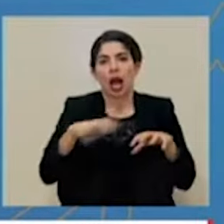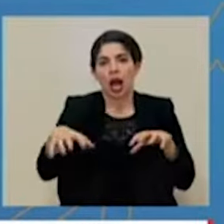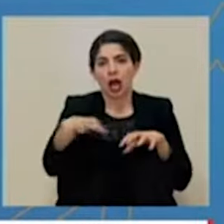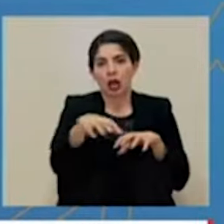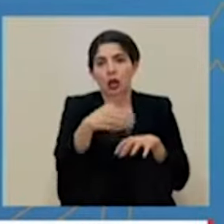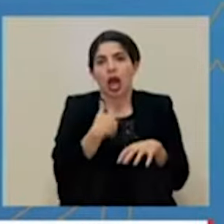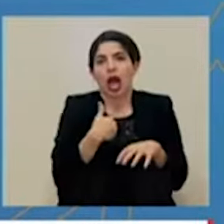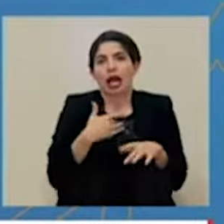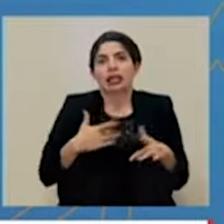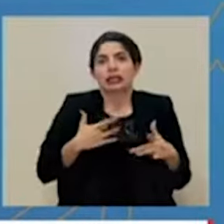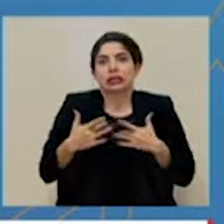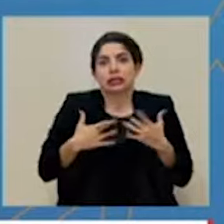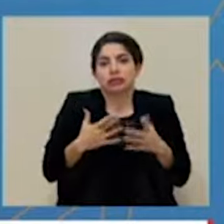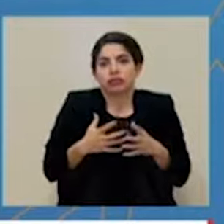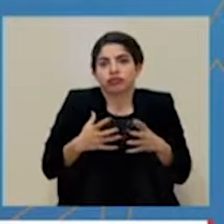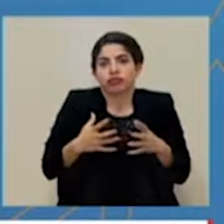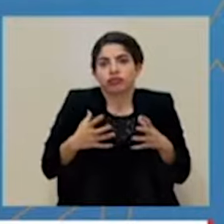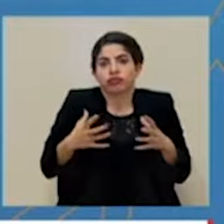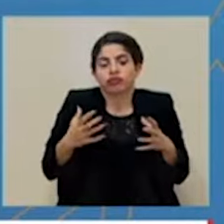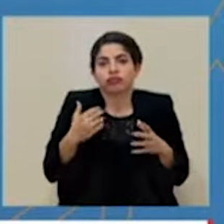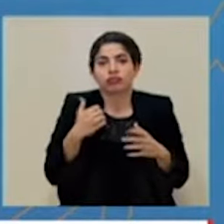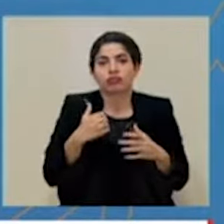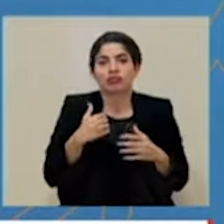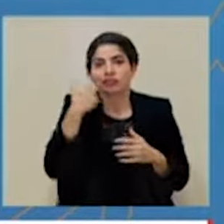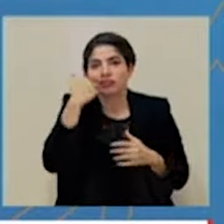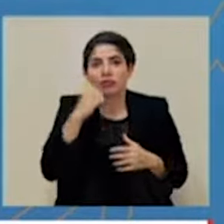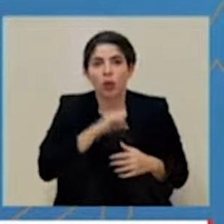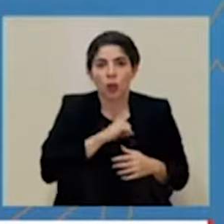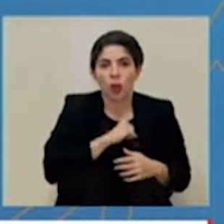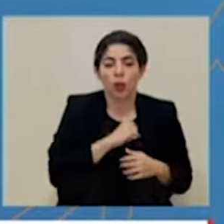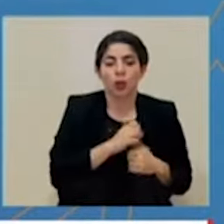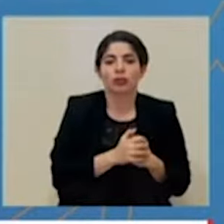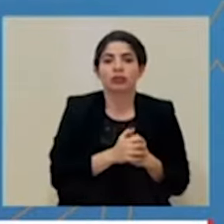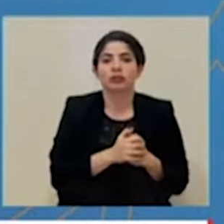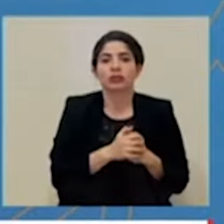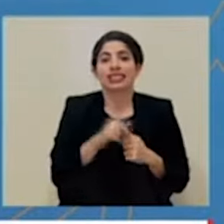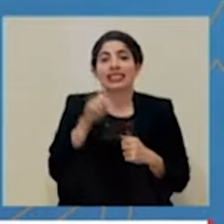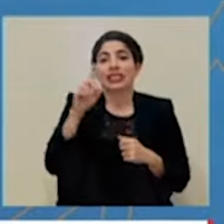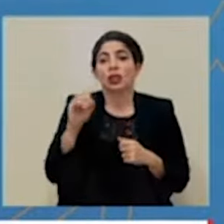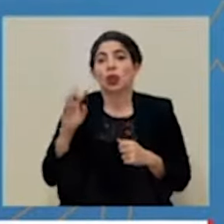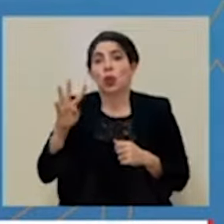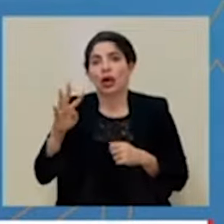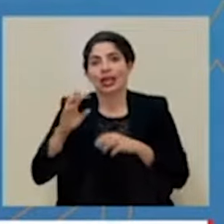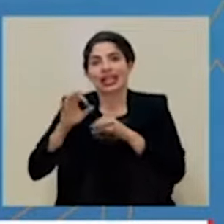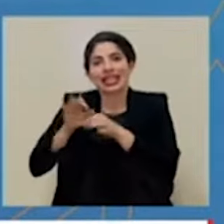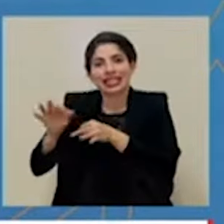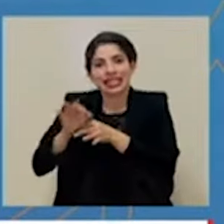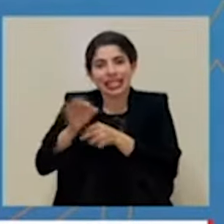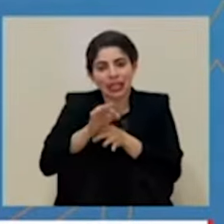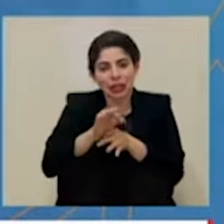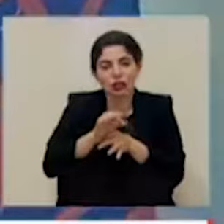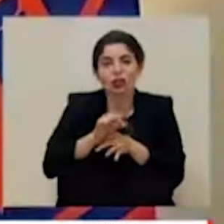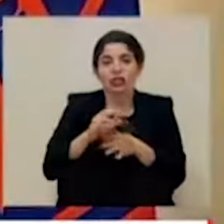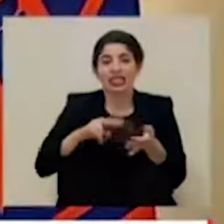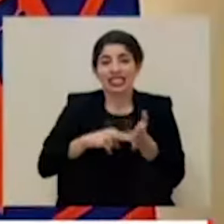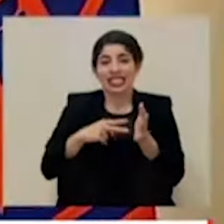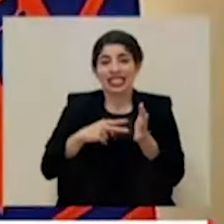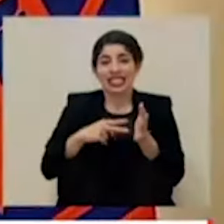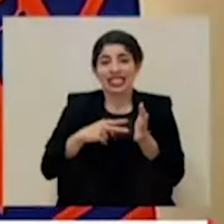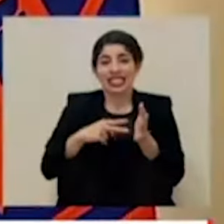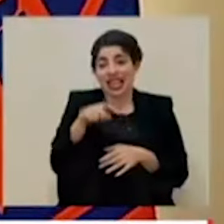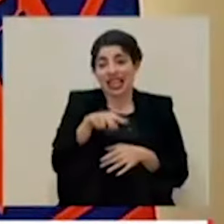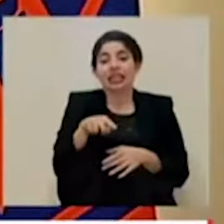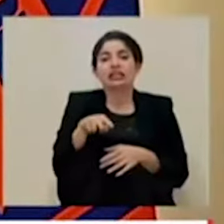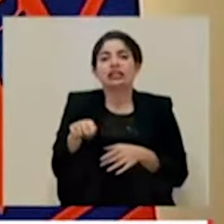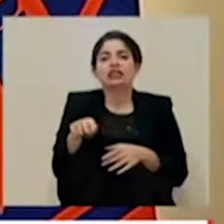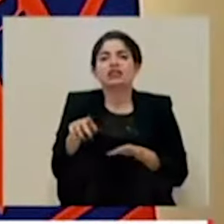que tienen distritos con alerta temprana y 104 distritos. Esto se comunica mediante las